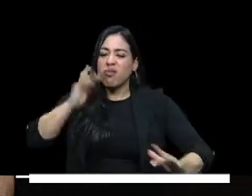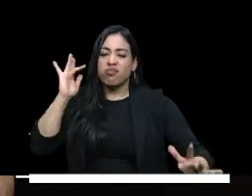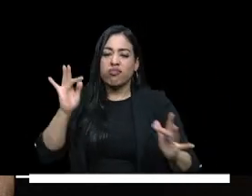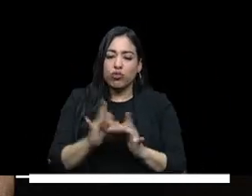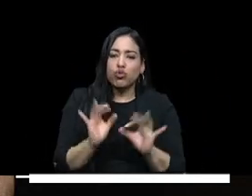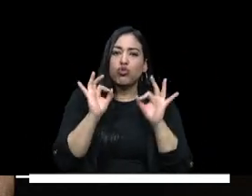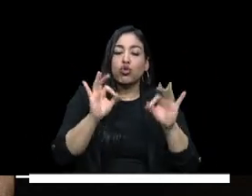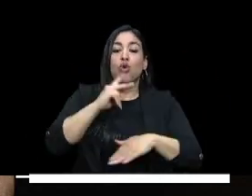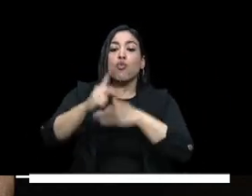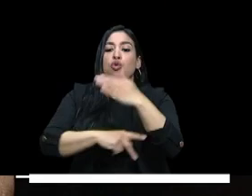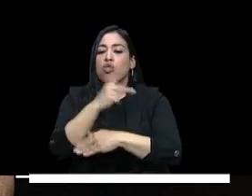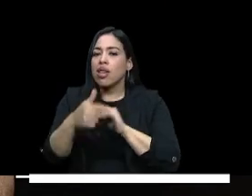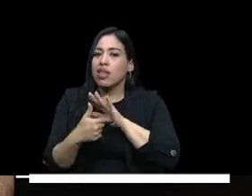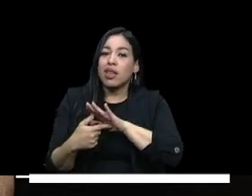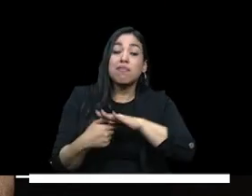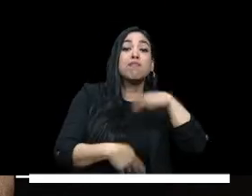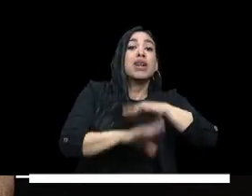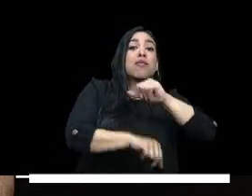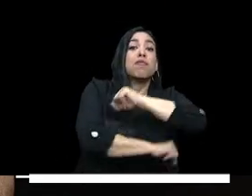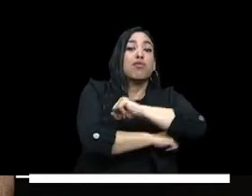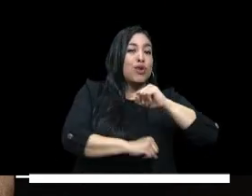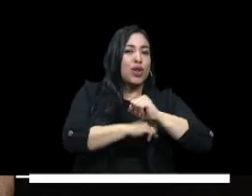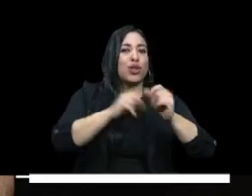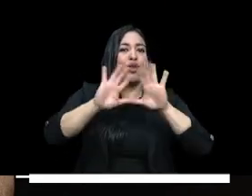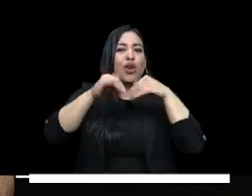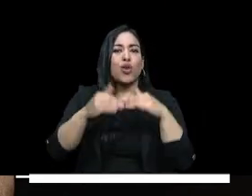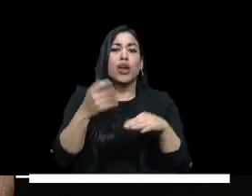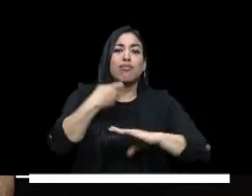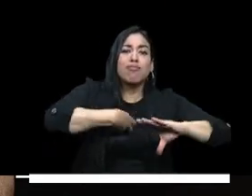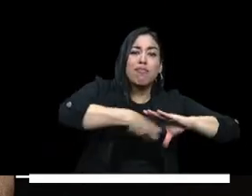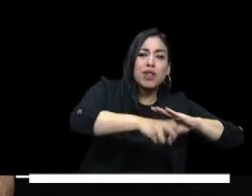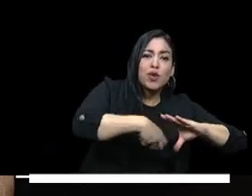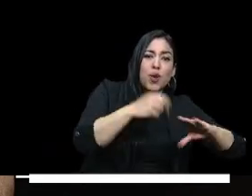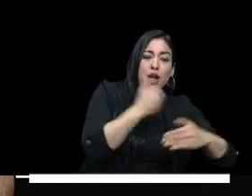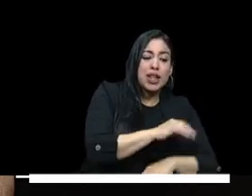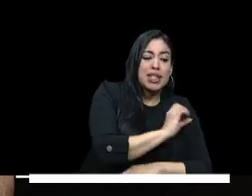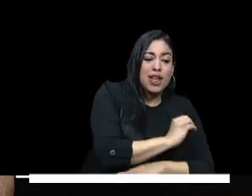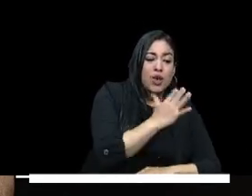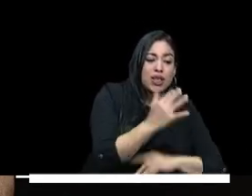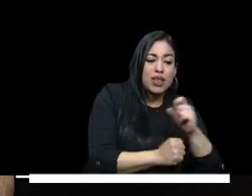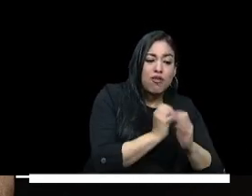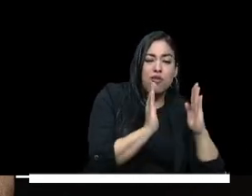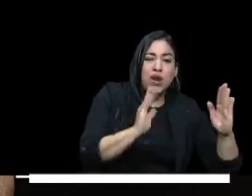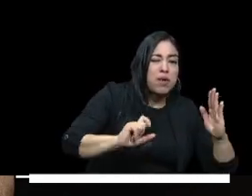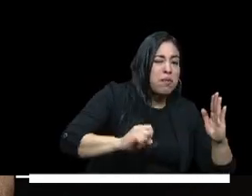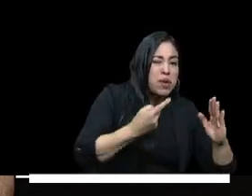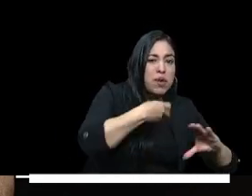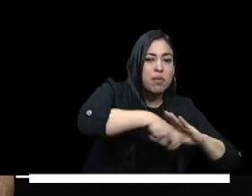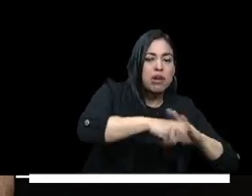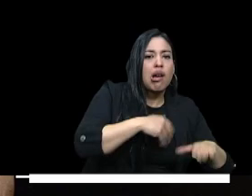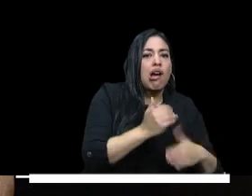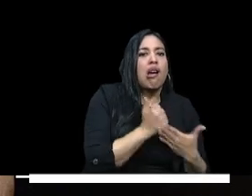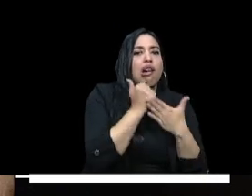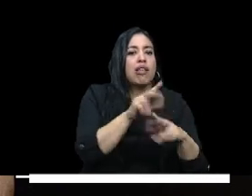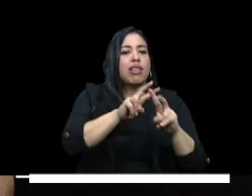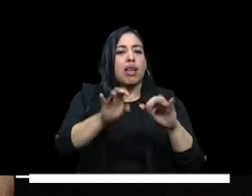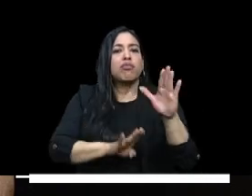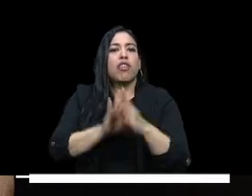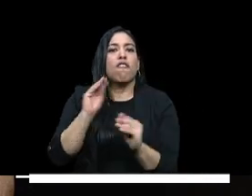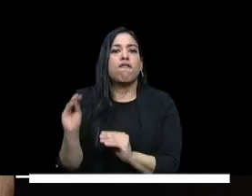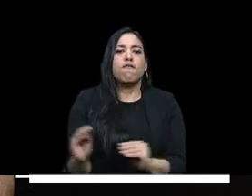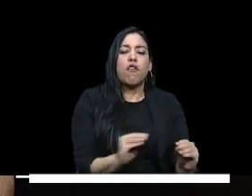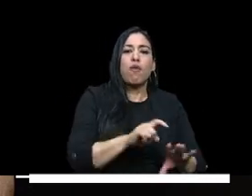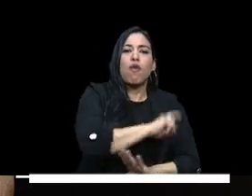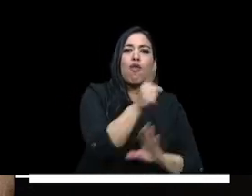este proyecto además de fortalecer la educación preescolar desde los primeros años nos ayuda a avanzar en la apuesta de